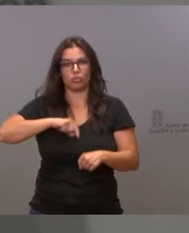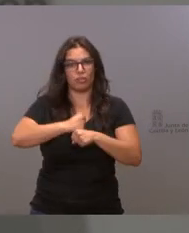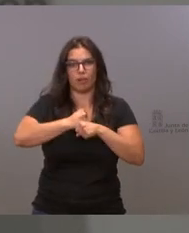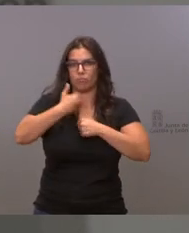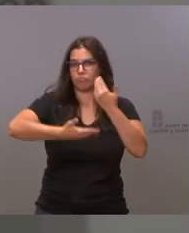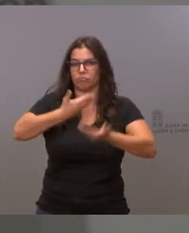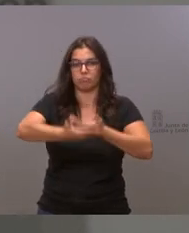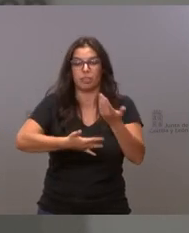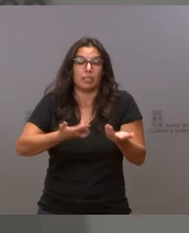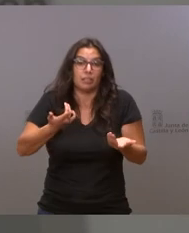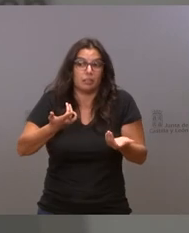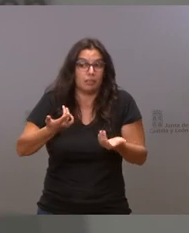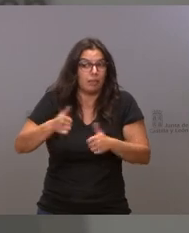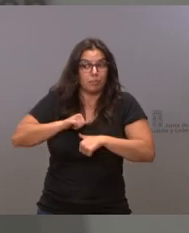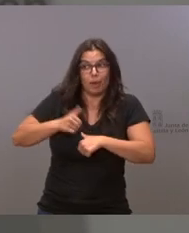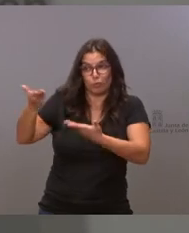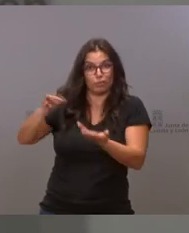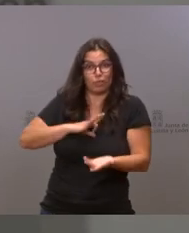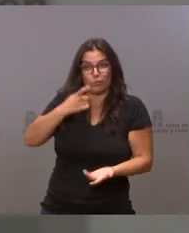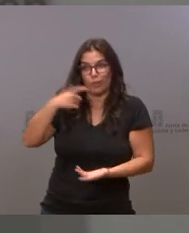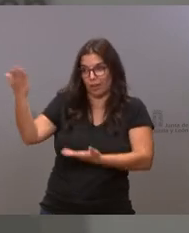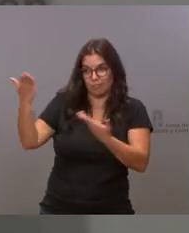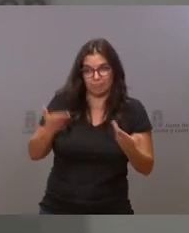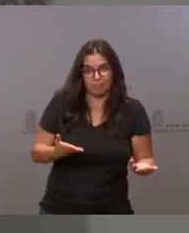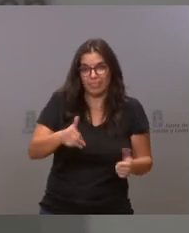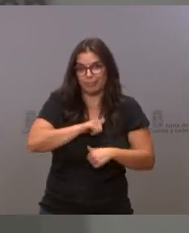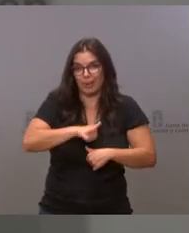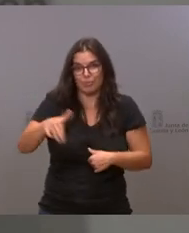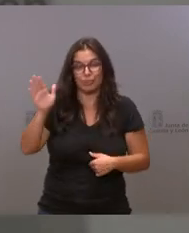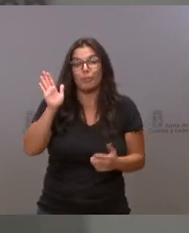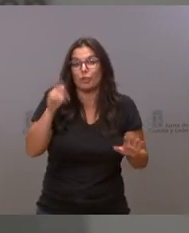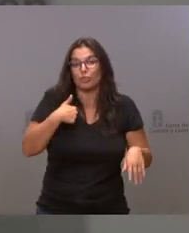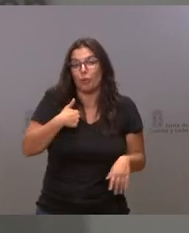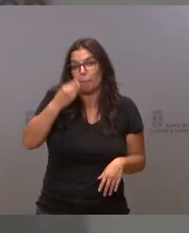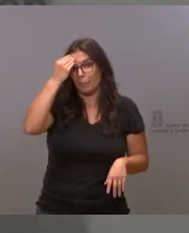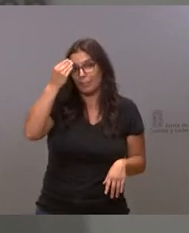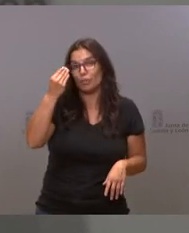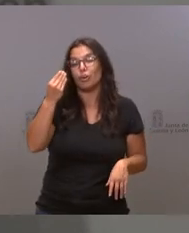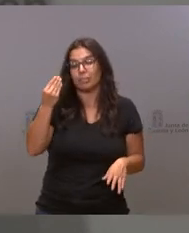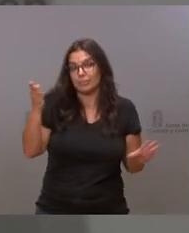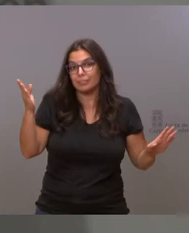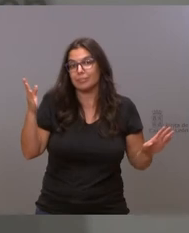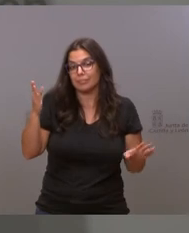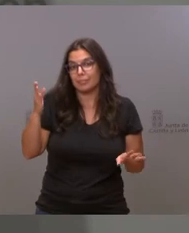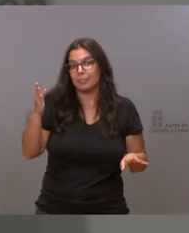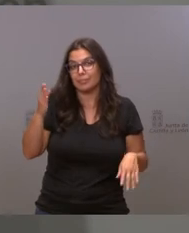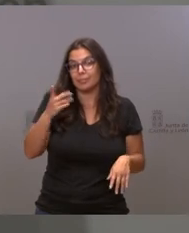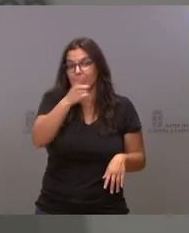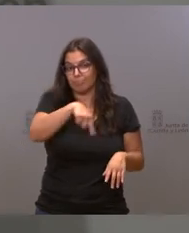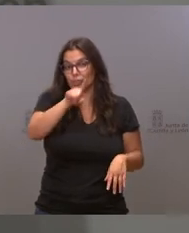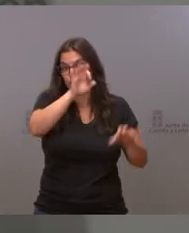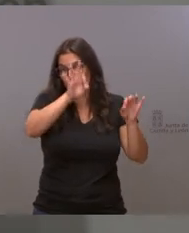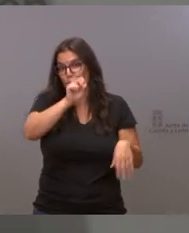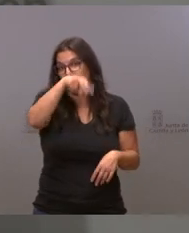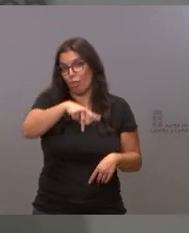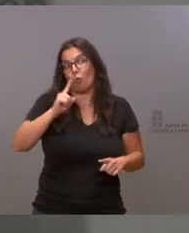seguimos esperando al señor Tudak pero me temo que por una vez y sin que sirva de precedente van a tener ustedes toda